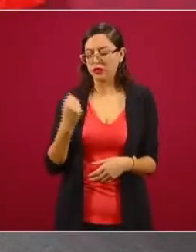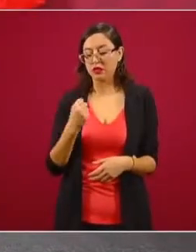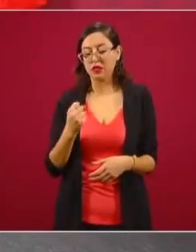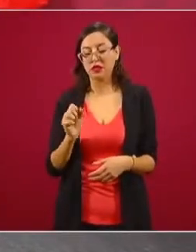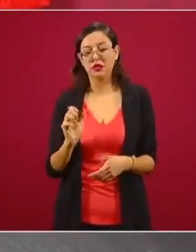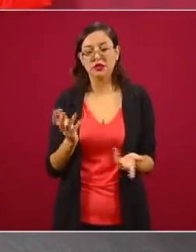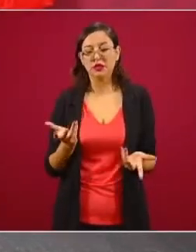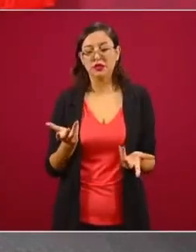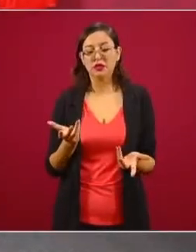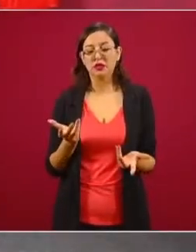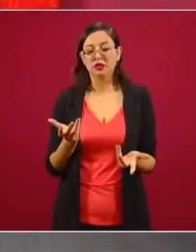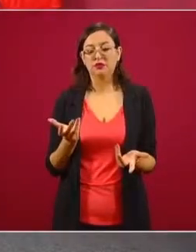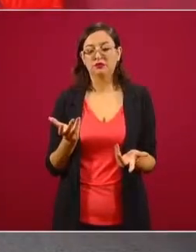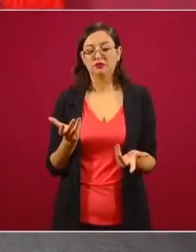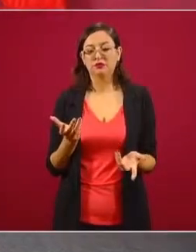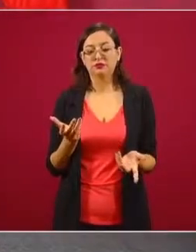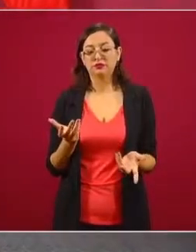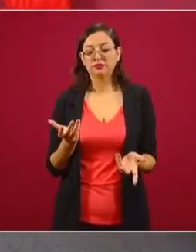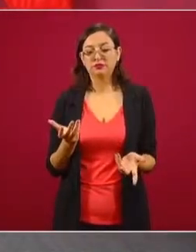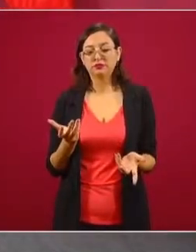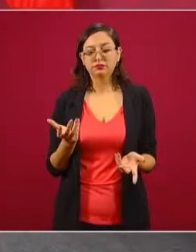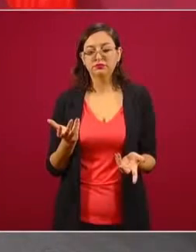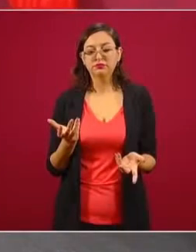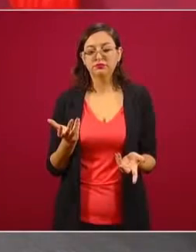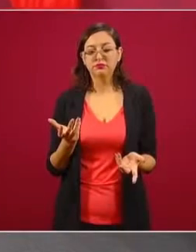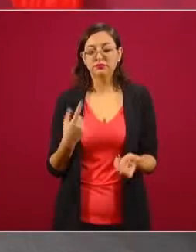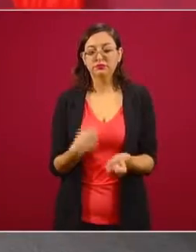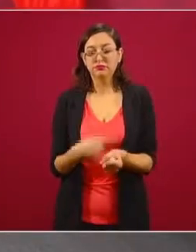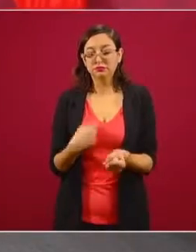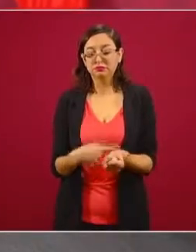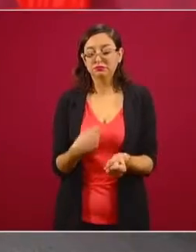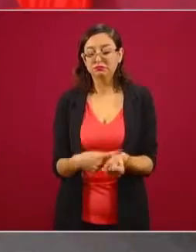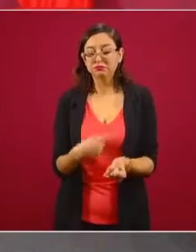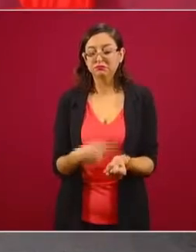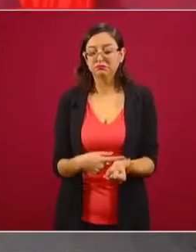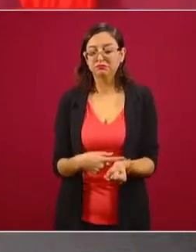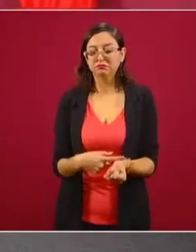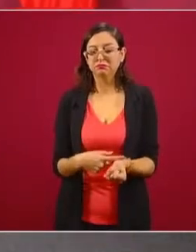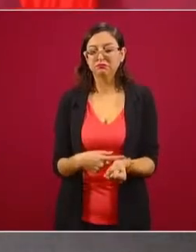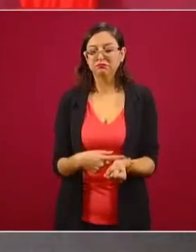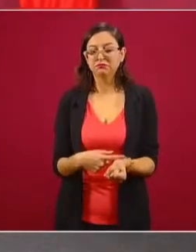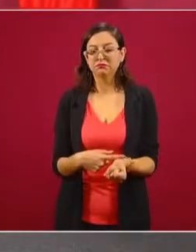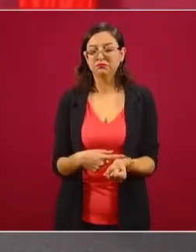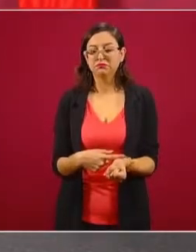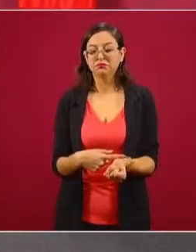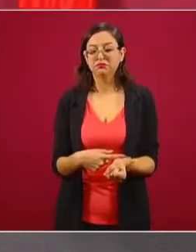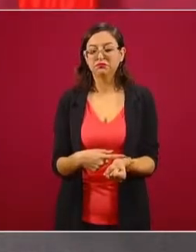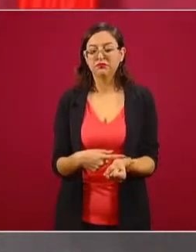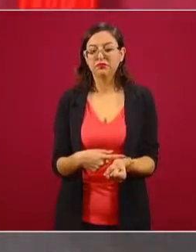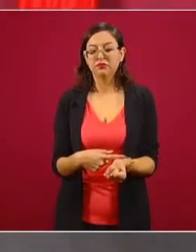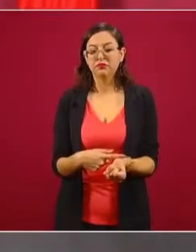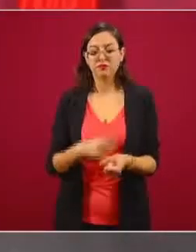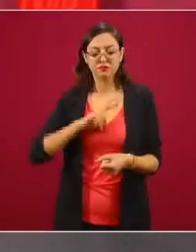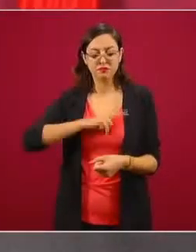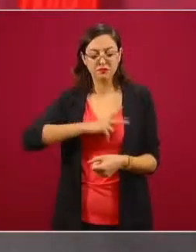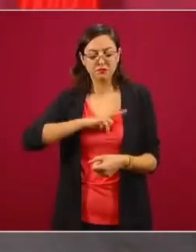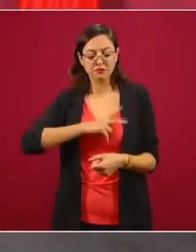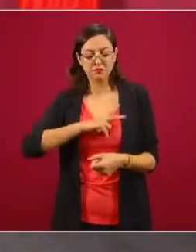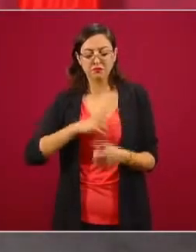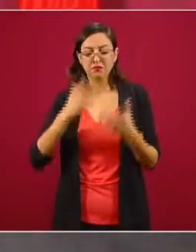este virus,